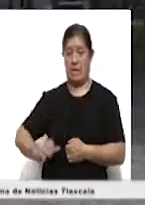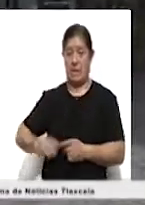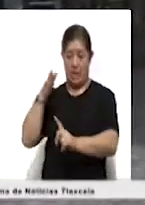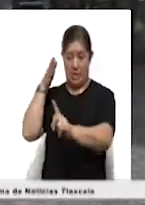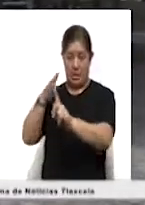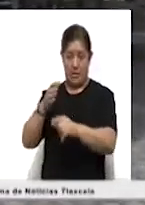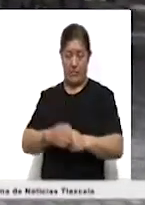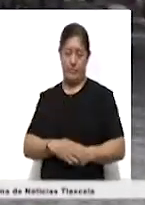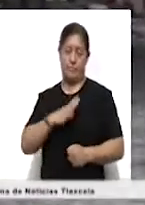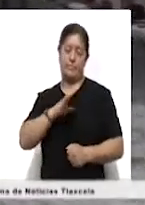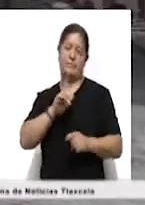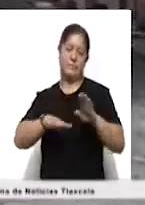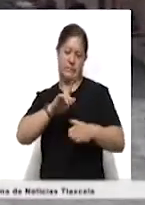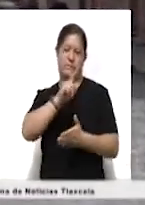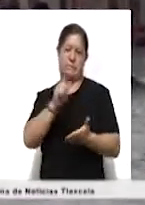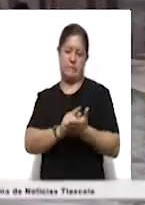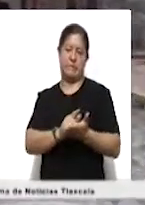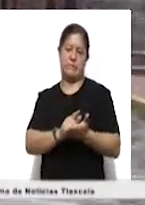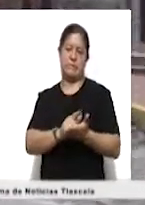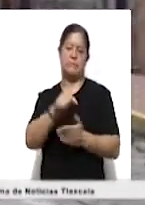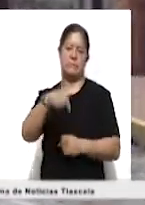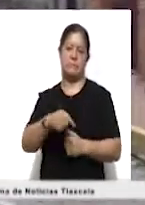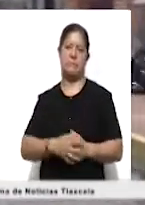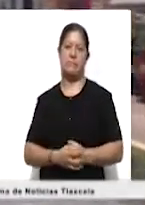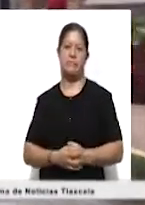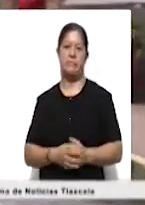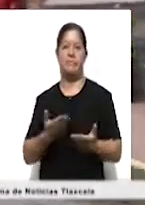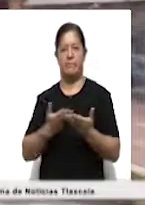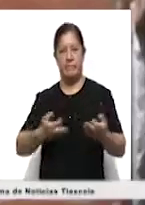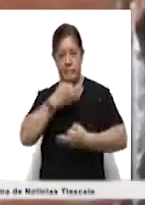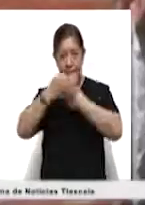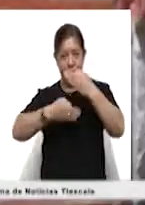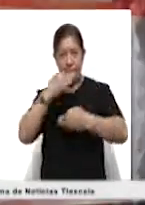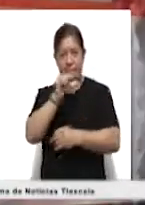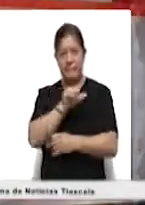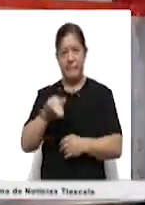términos de las leyes aplicables locales. Aán Morales, ahora noticias.